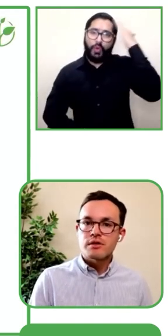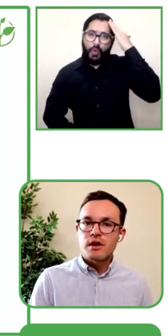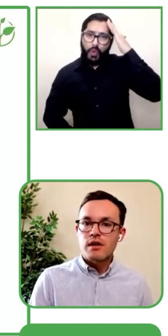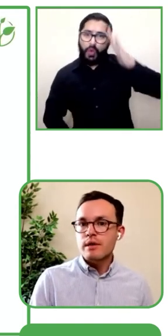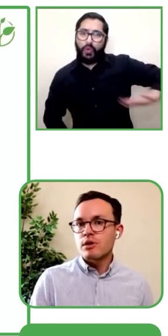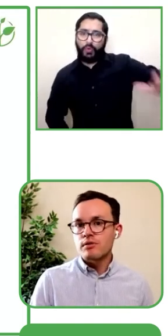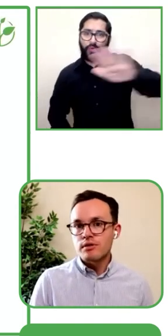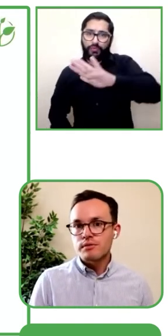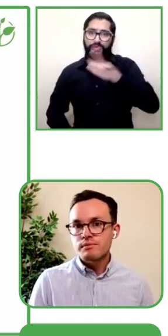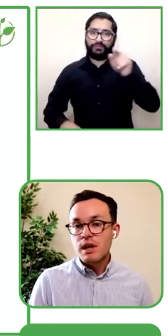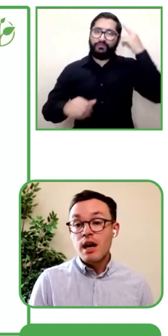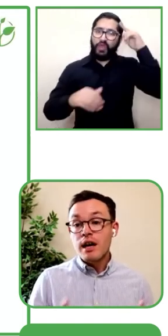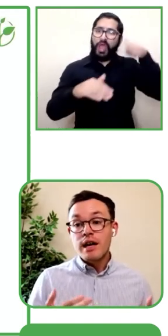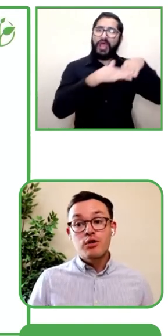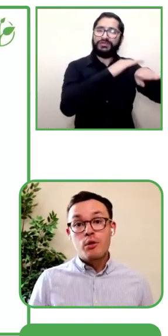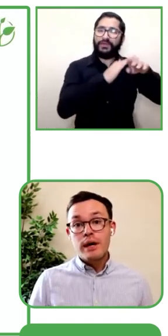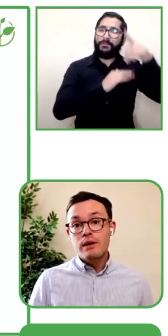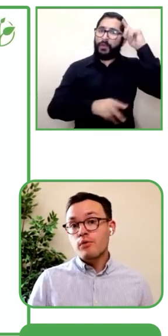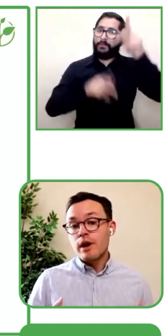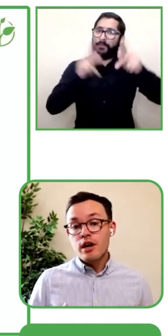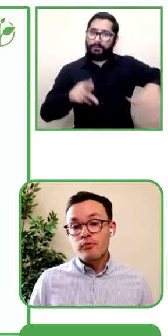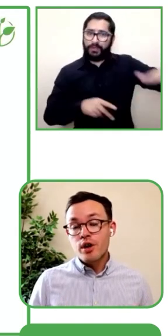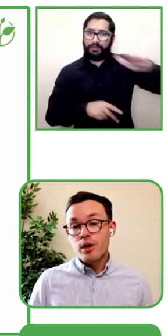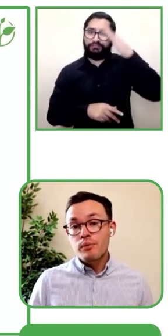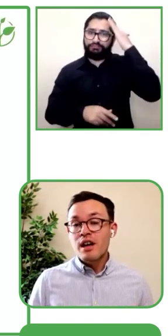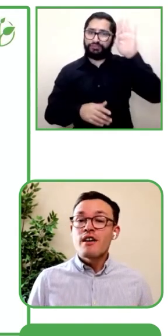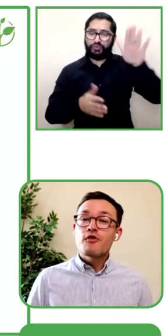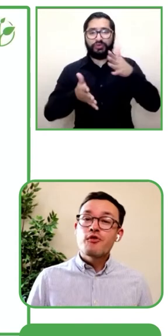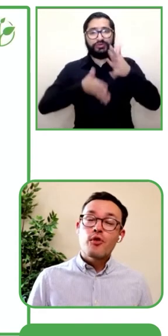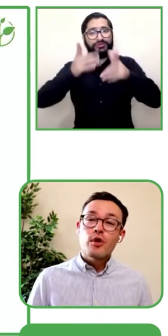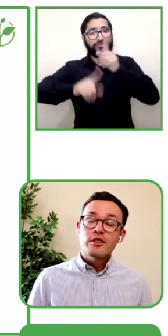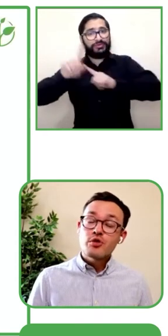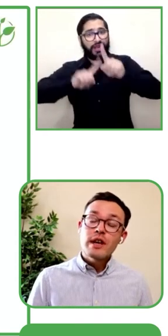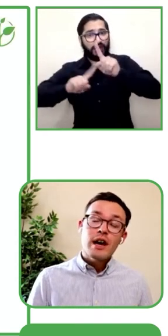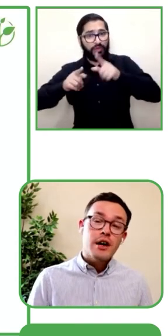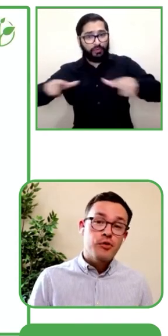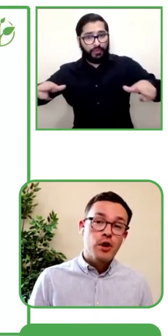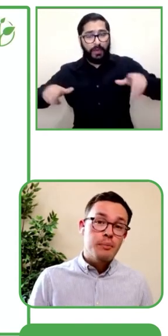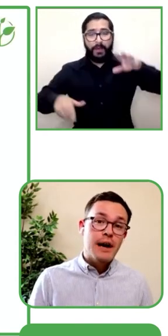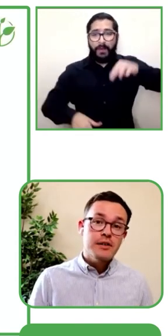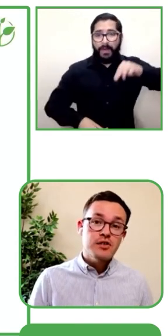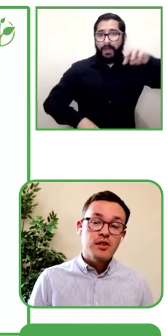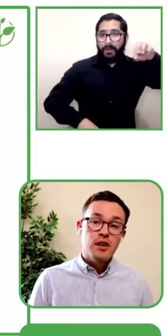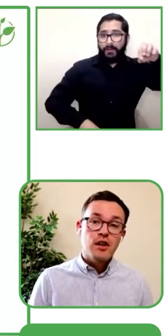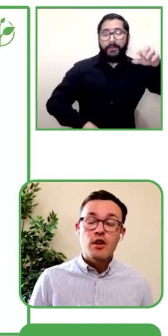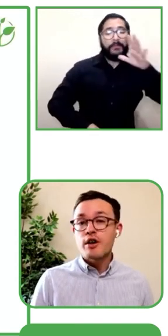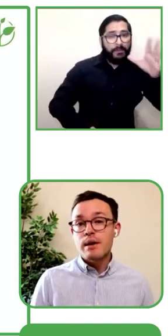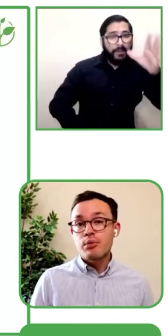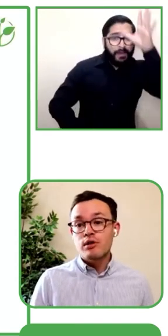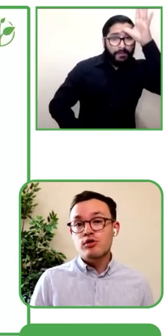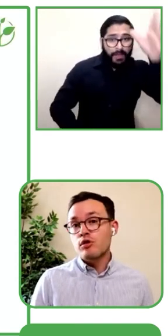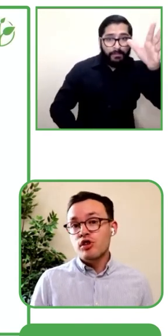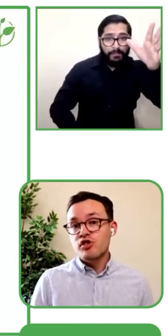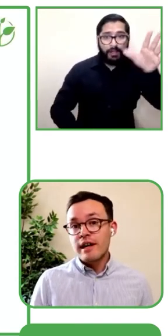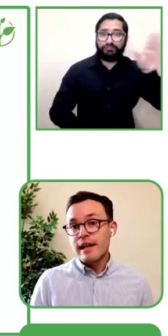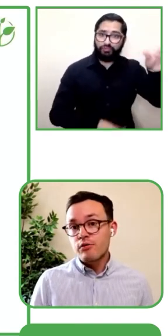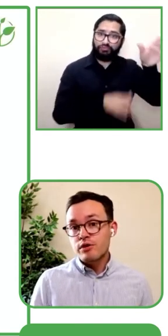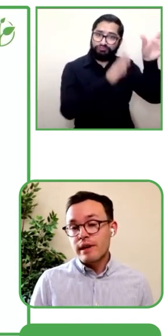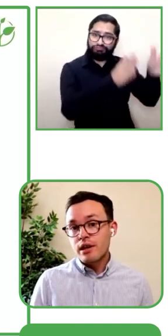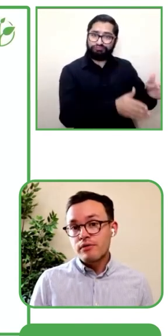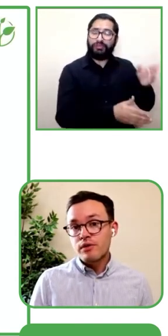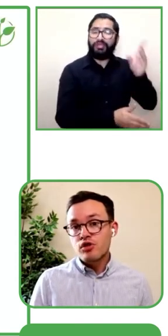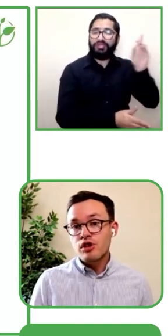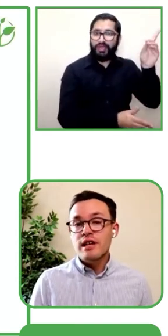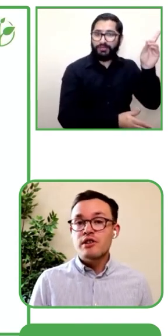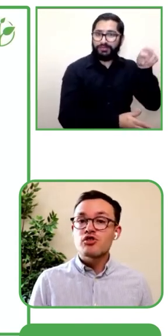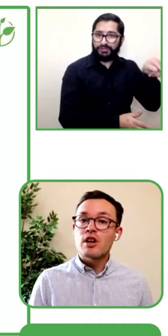no es algo que los padres de niños con discapacidad auditiva sepan. En Noruega, donde yo vengo,